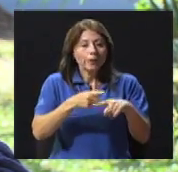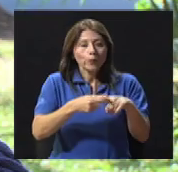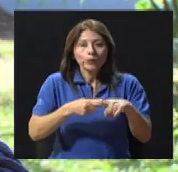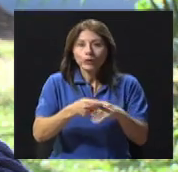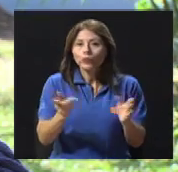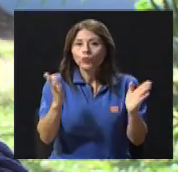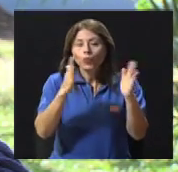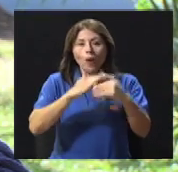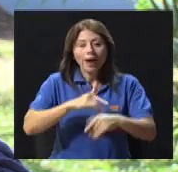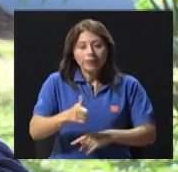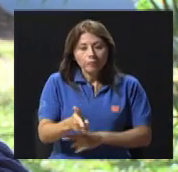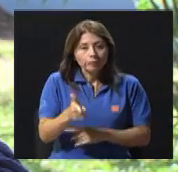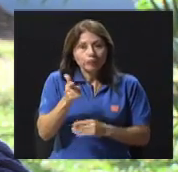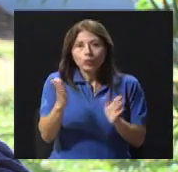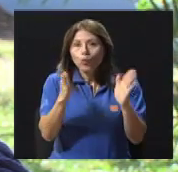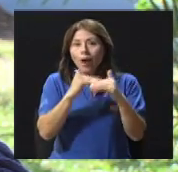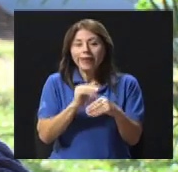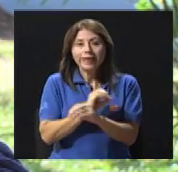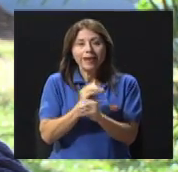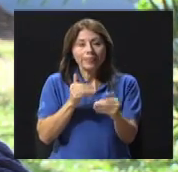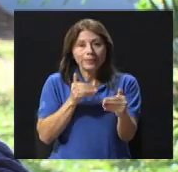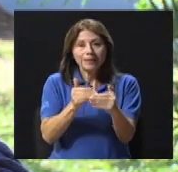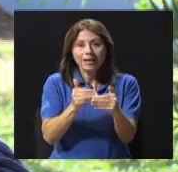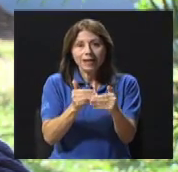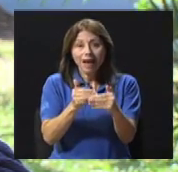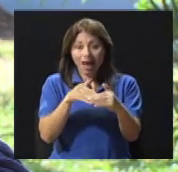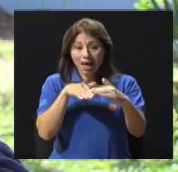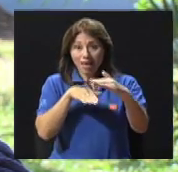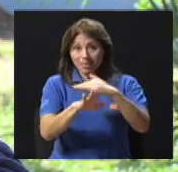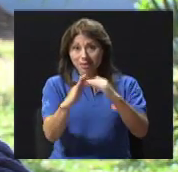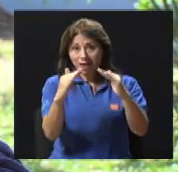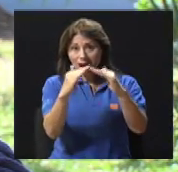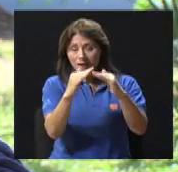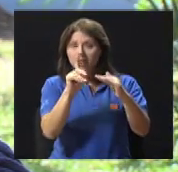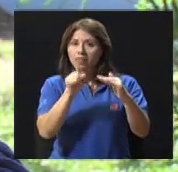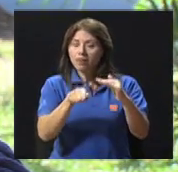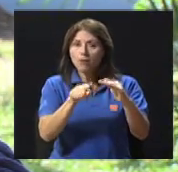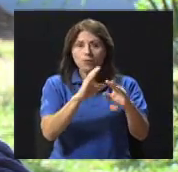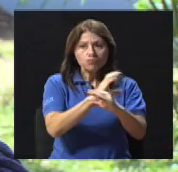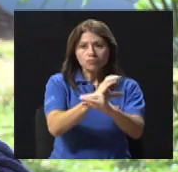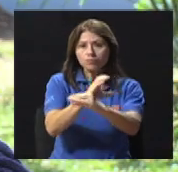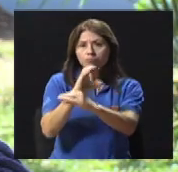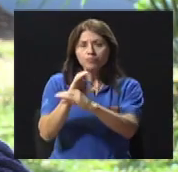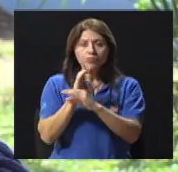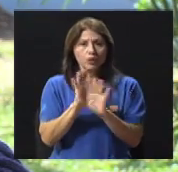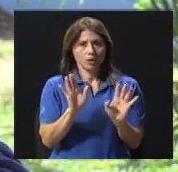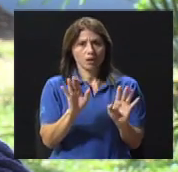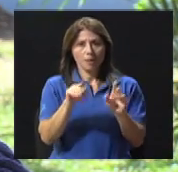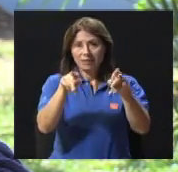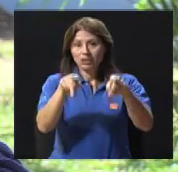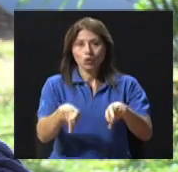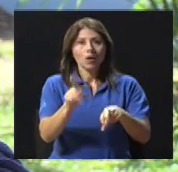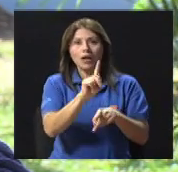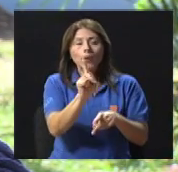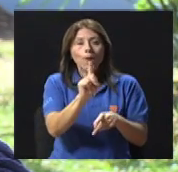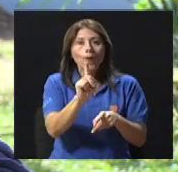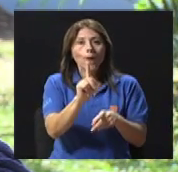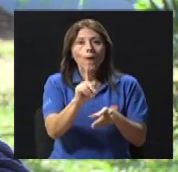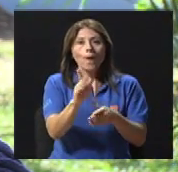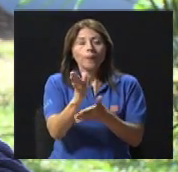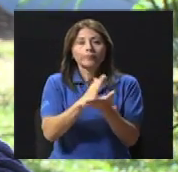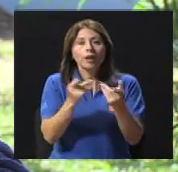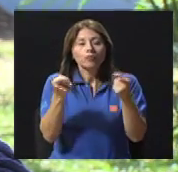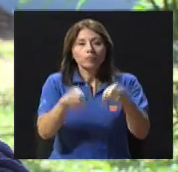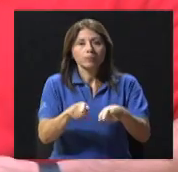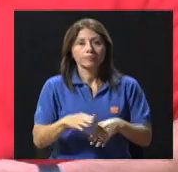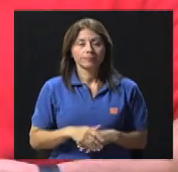tener seguridades dentro de la casa de que no vaya a lesionarse con alguna cosa que se encuentre. ¿La cocina,